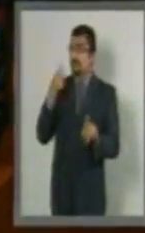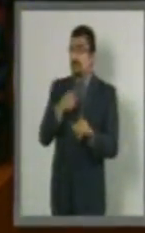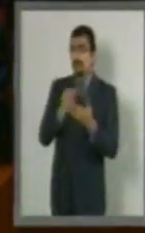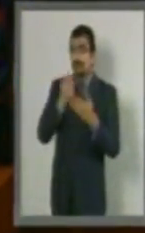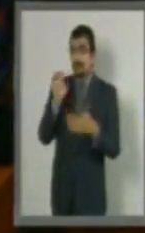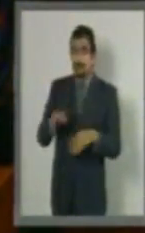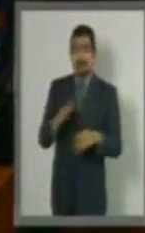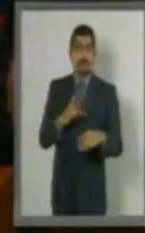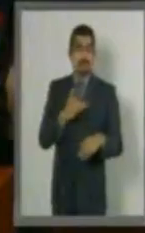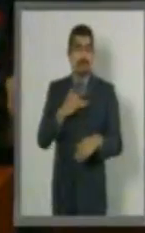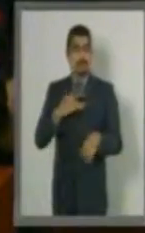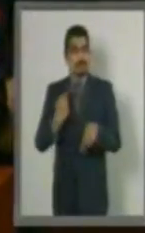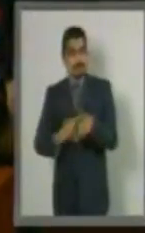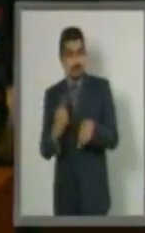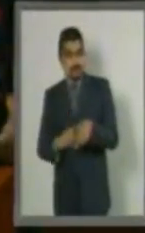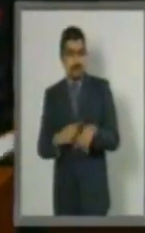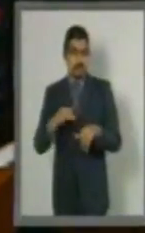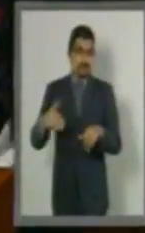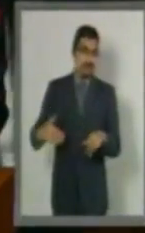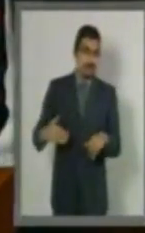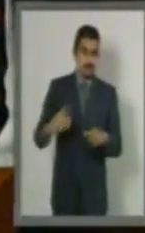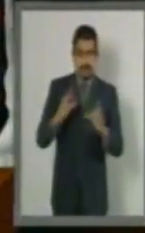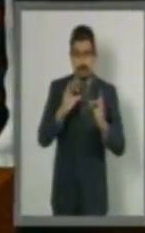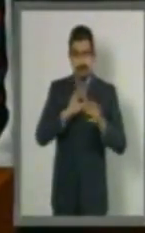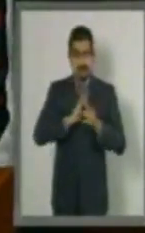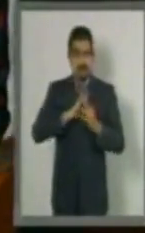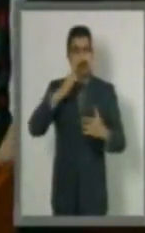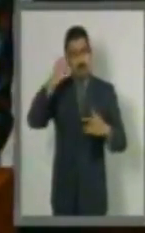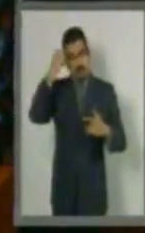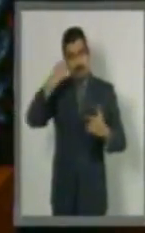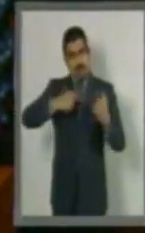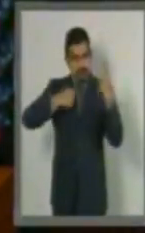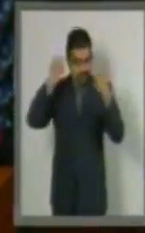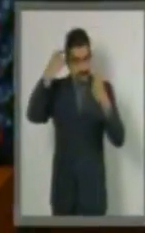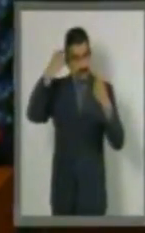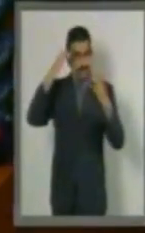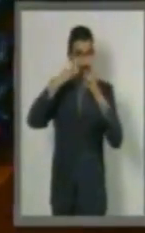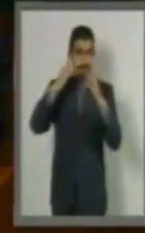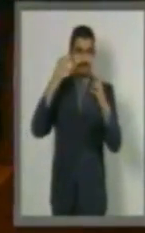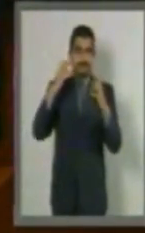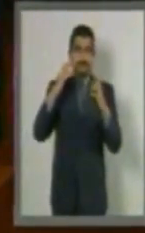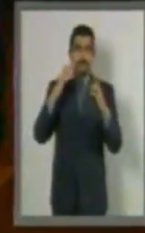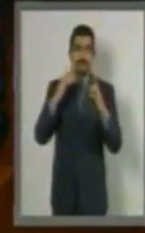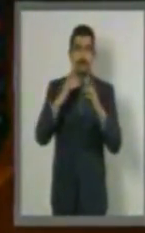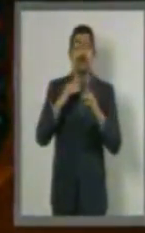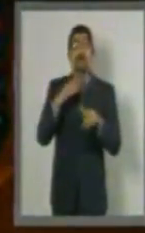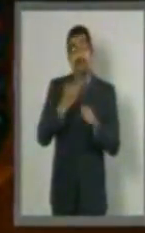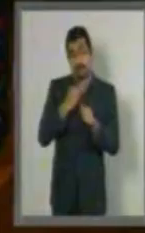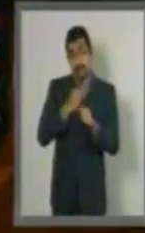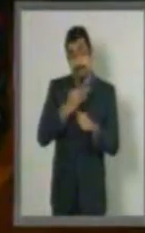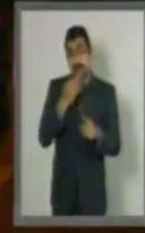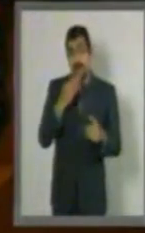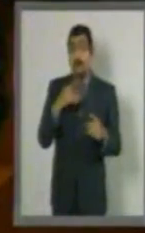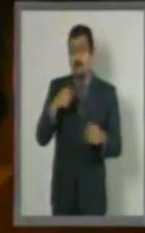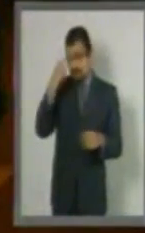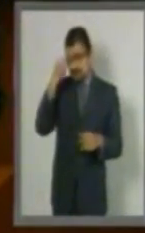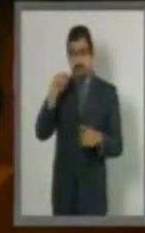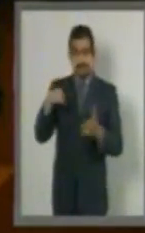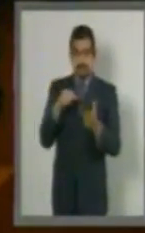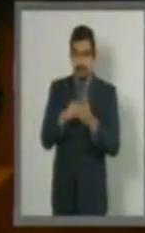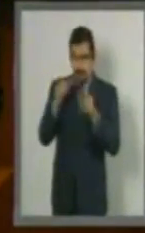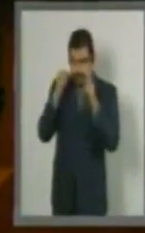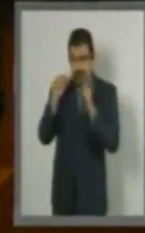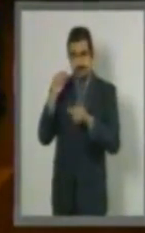por cardiopatías y accidentes cerebrovasculares. Un estudio del Centro para el Control y la Prevención de